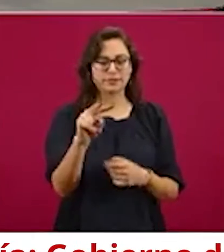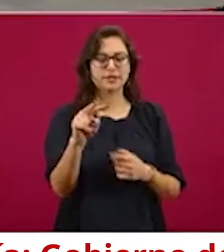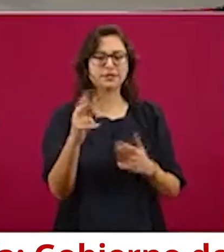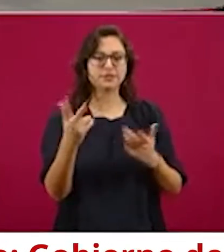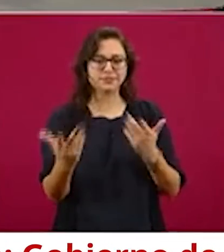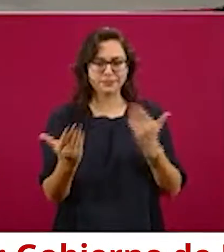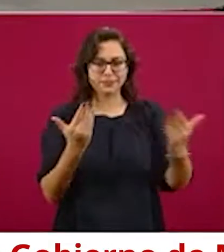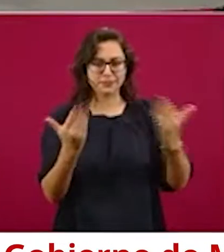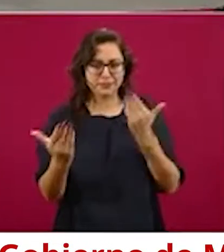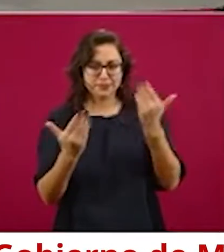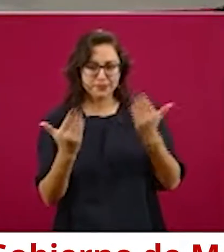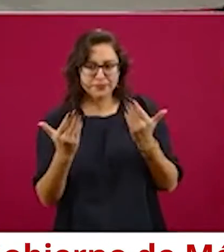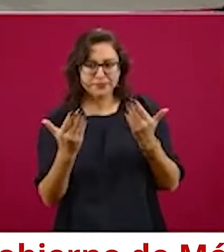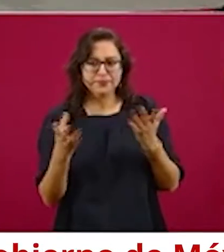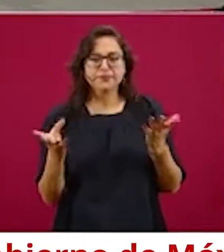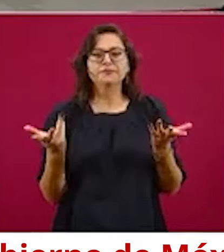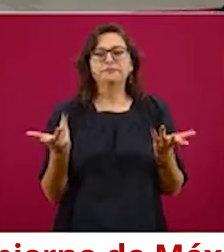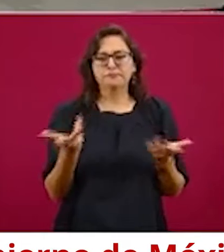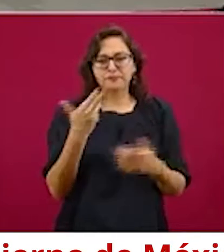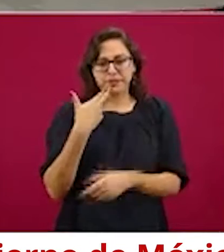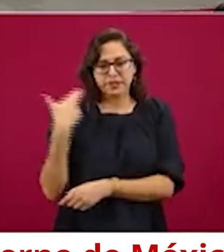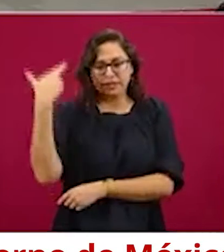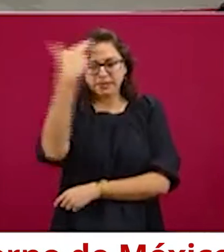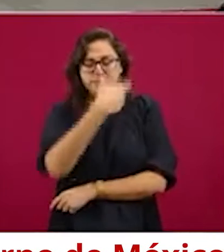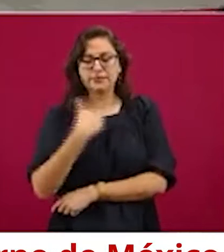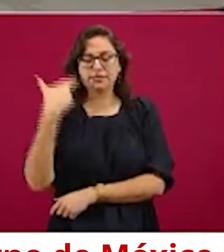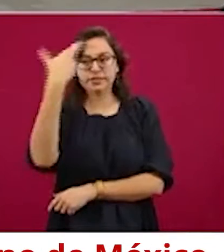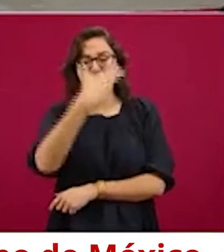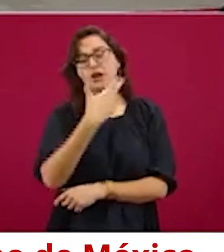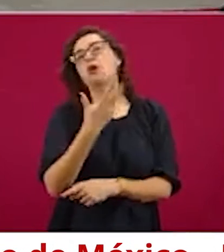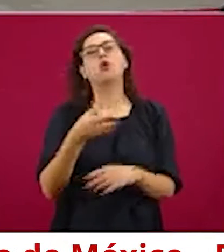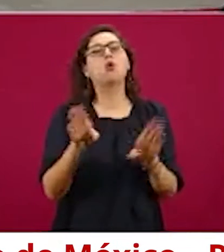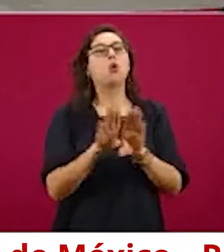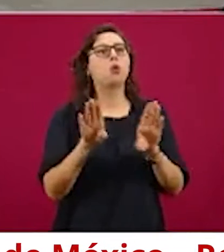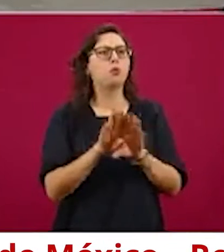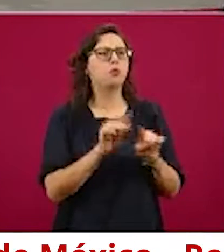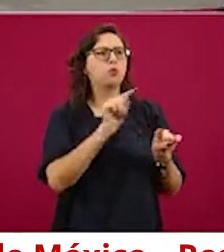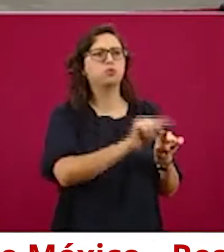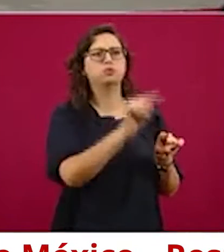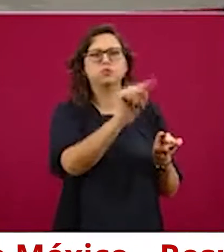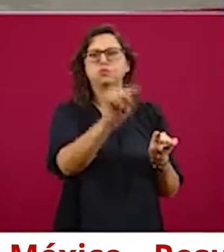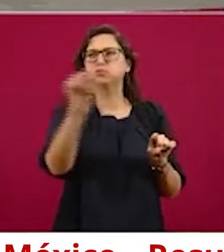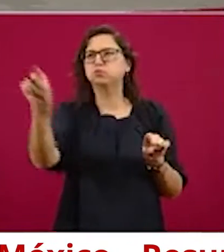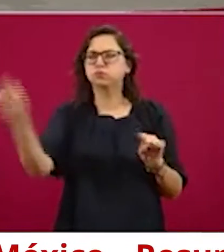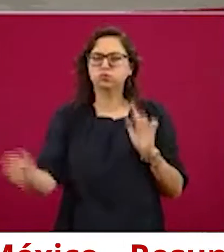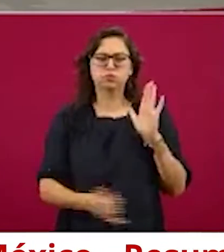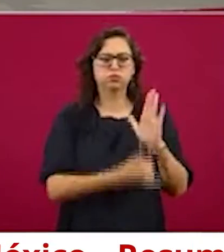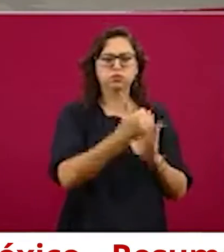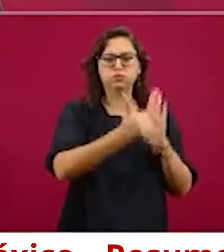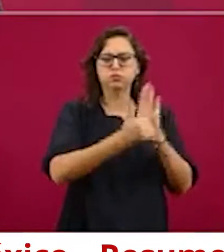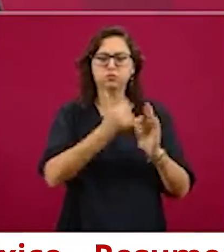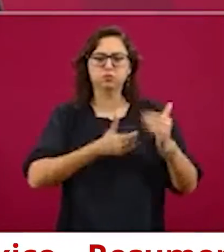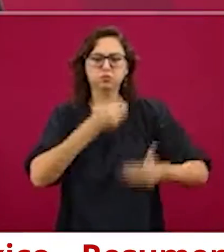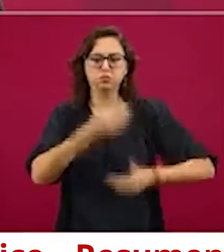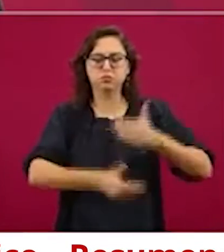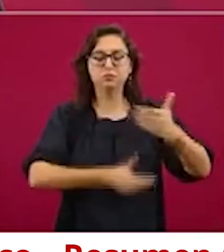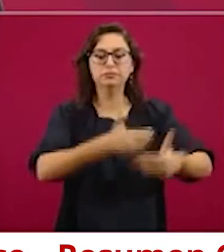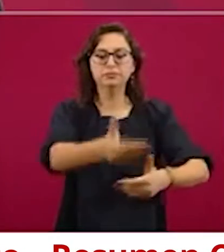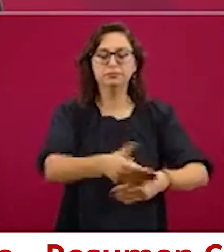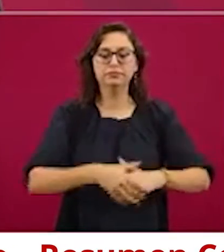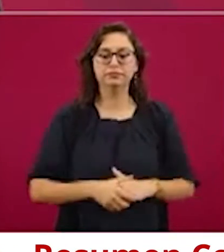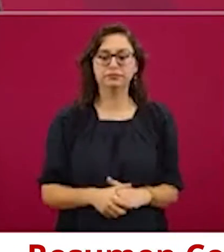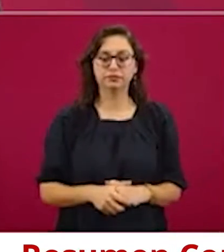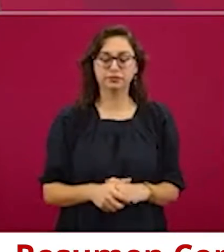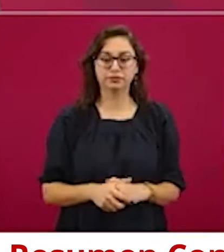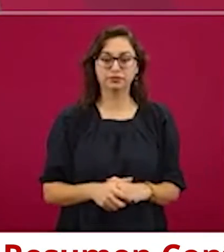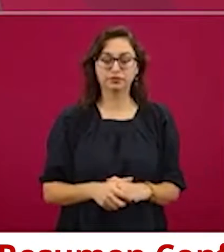sobre el seguimiento, el avance que llevamos en estas obras importantes, y